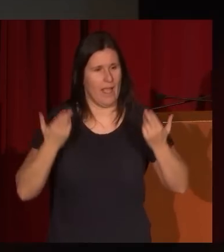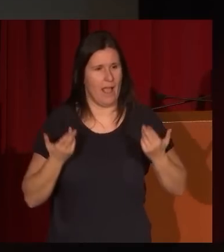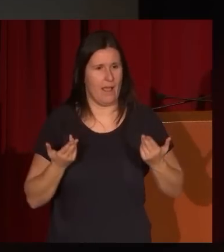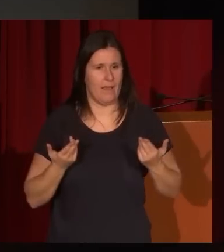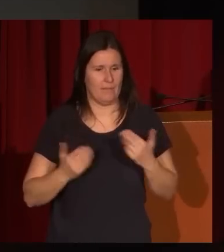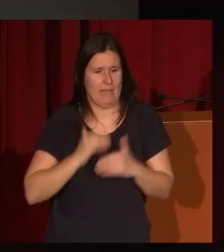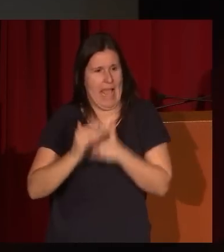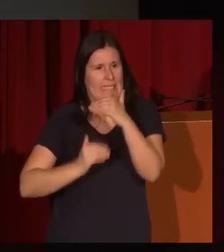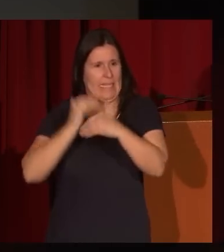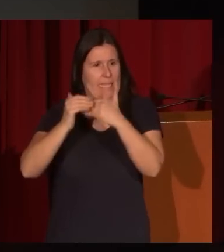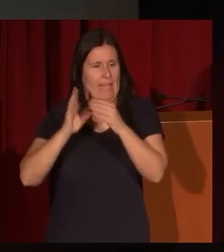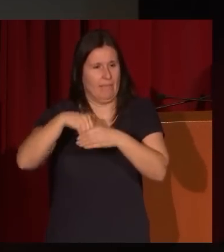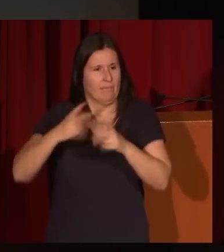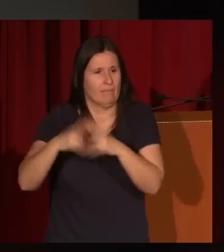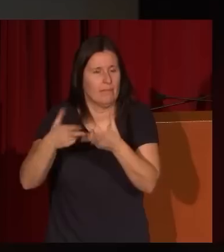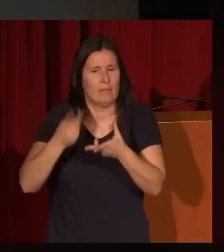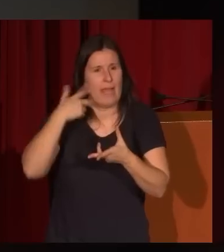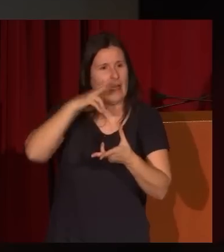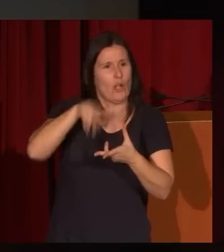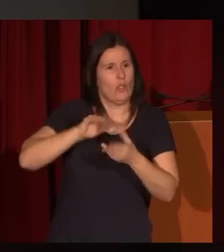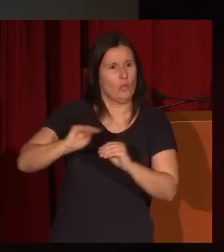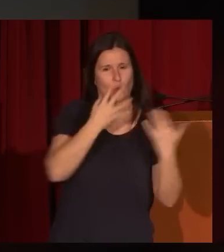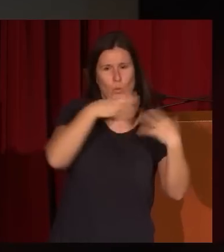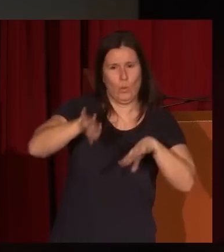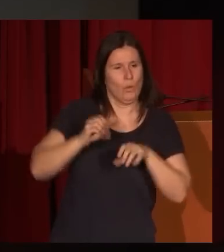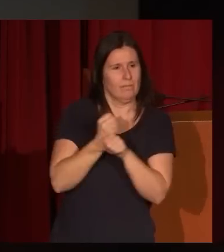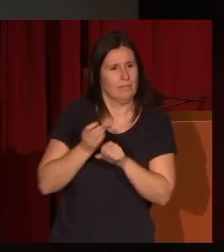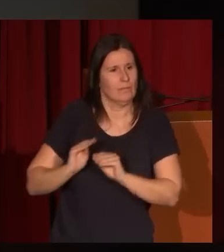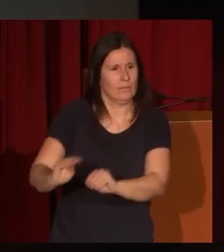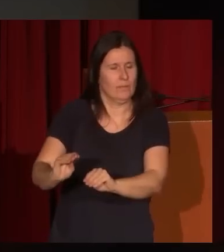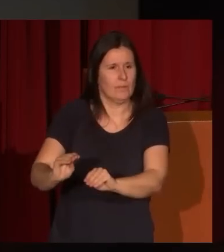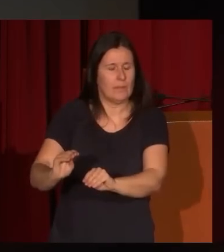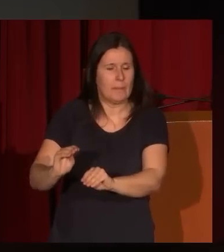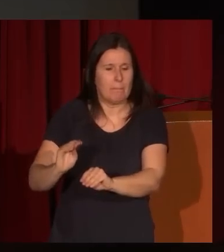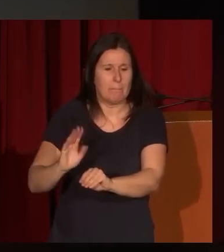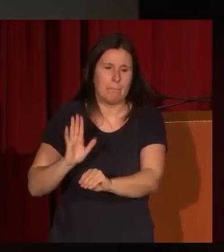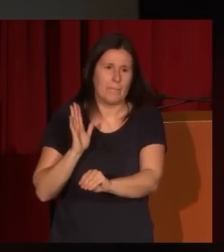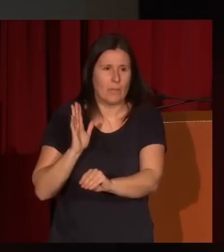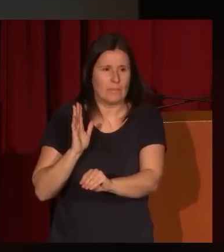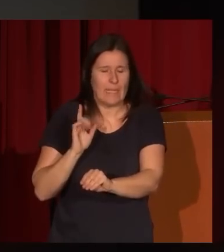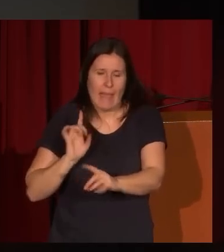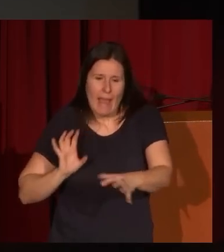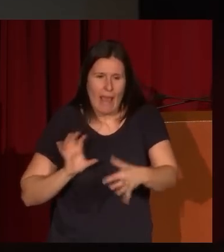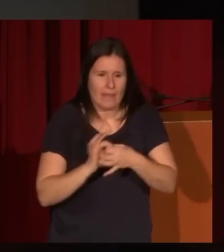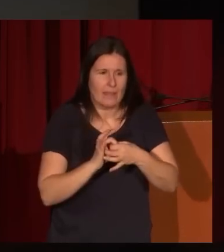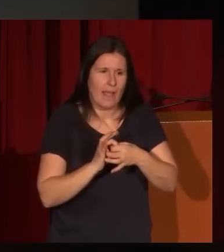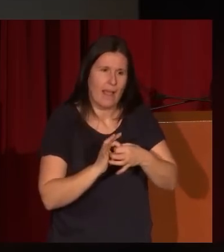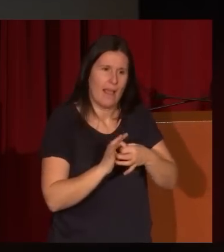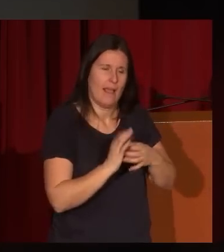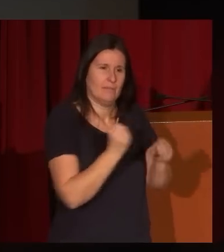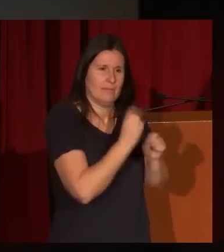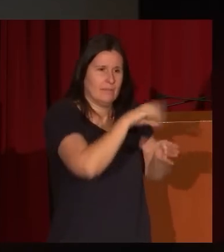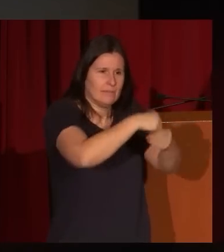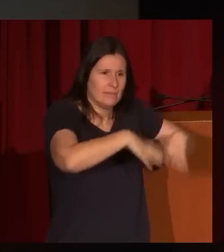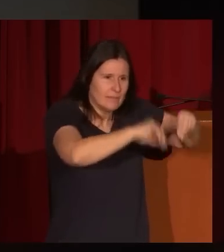peldaños en ese reconocimiento público de su trayectoria que se acerca a la corte, se acerca a la